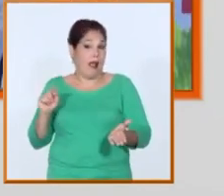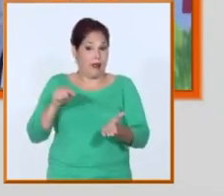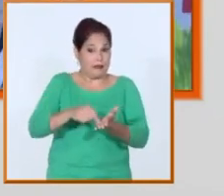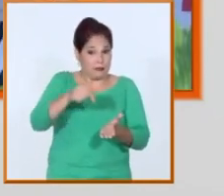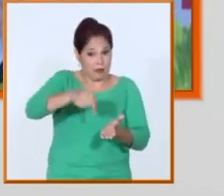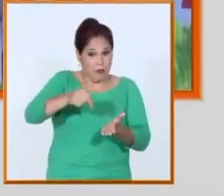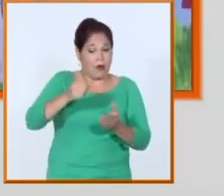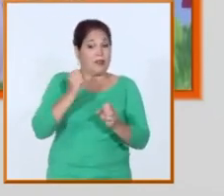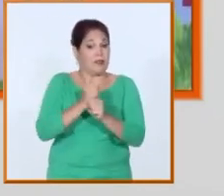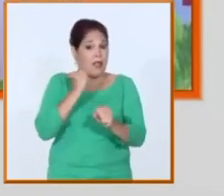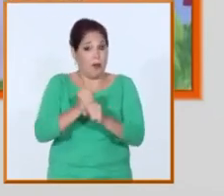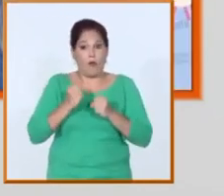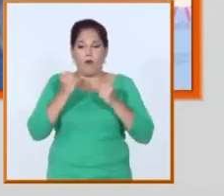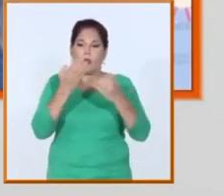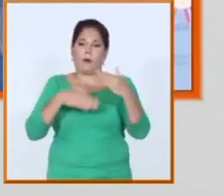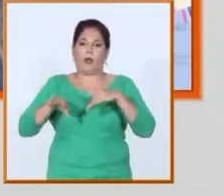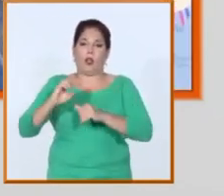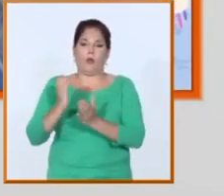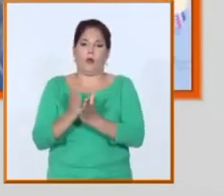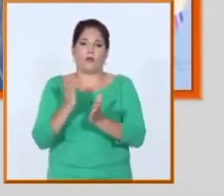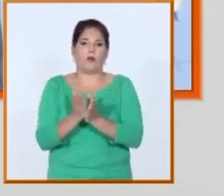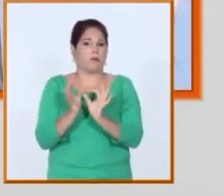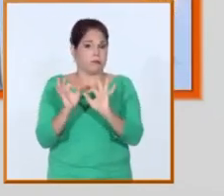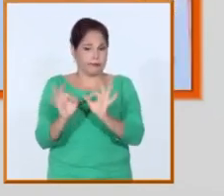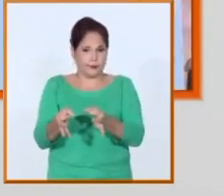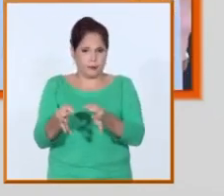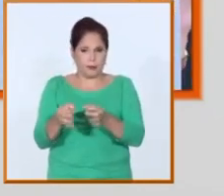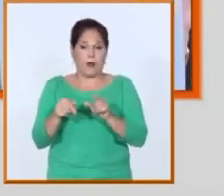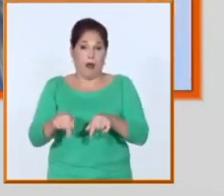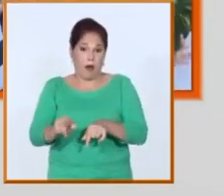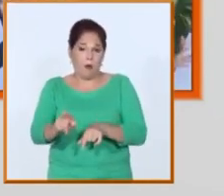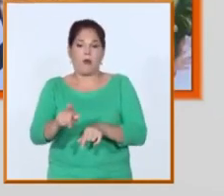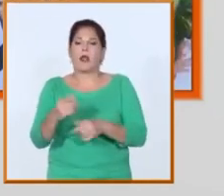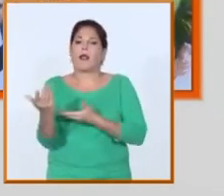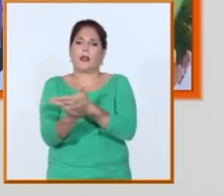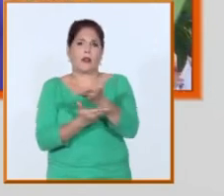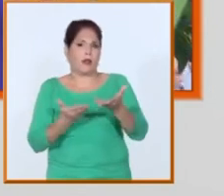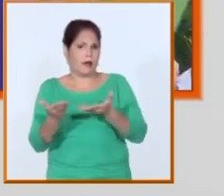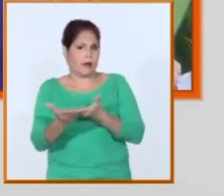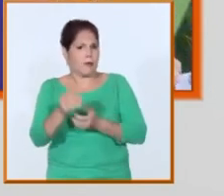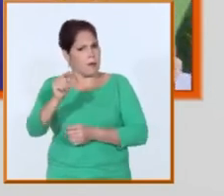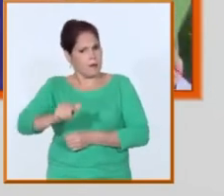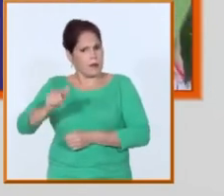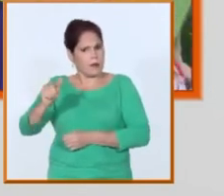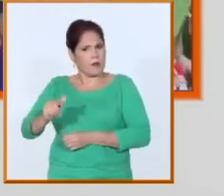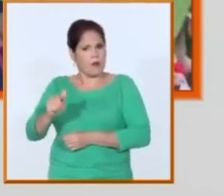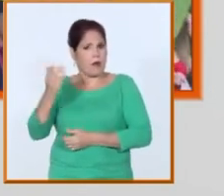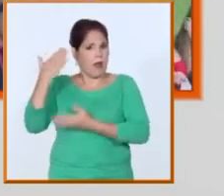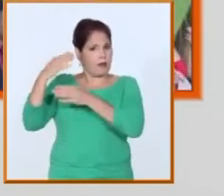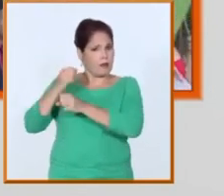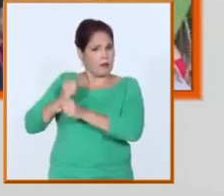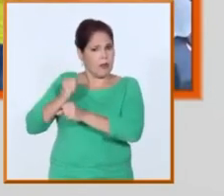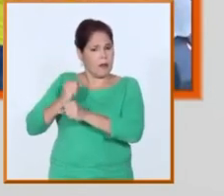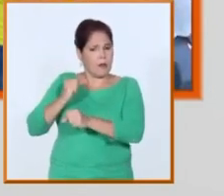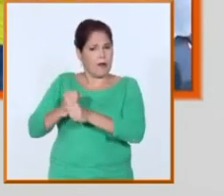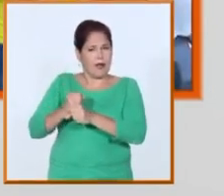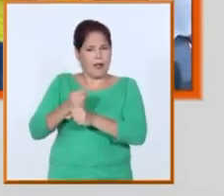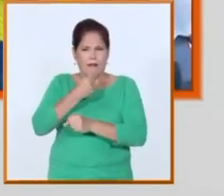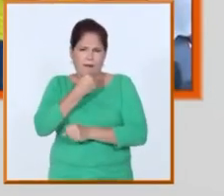labor de todos esos compañeros que tú mencionaste, todavía tenemos la posibilidad de intercambiar con vecinos. Es sistemático también